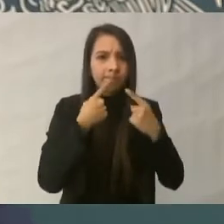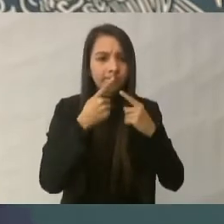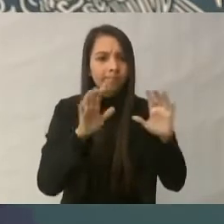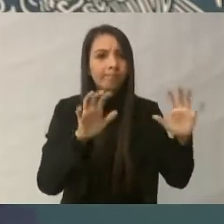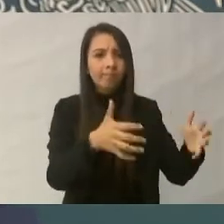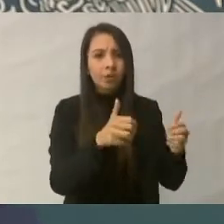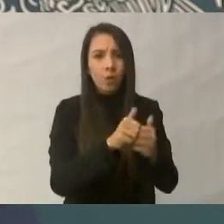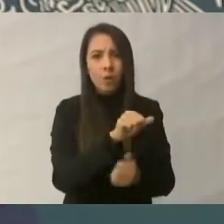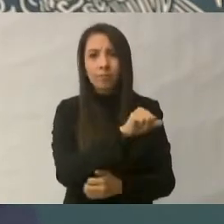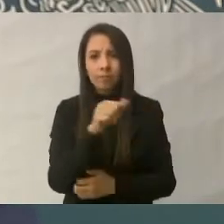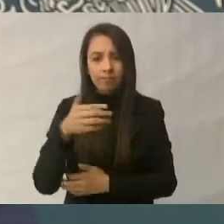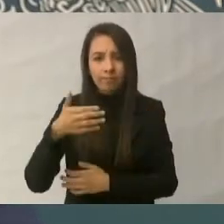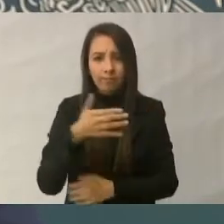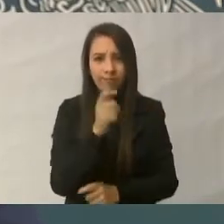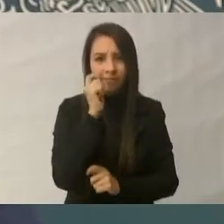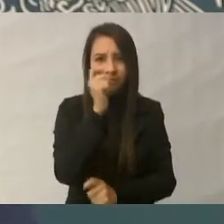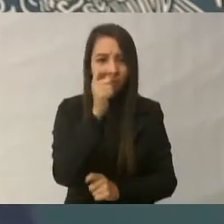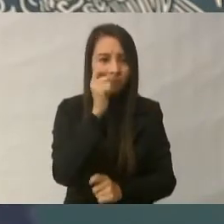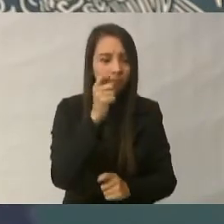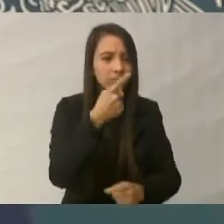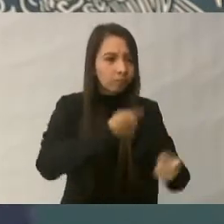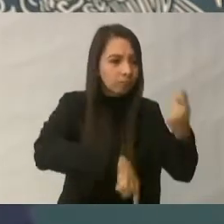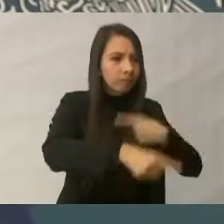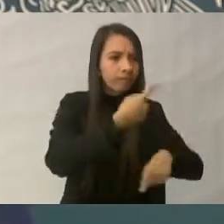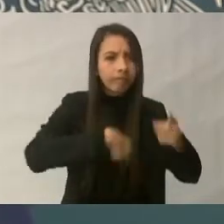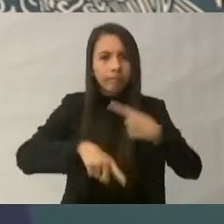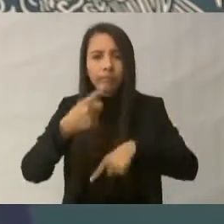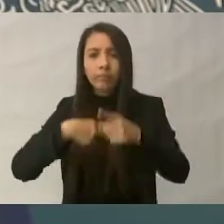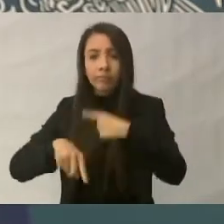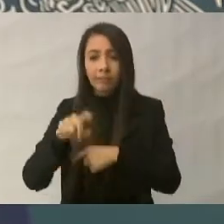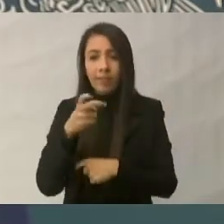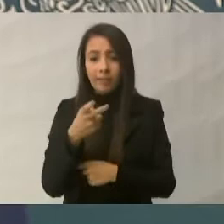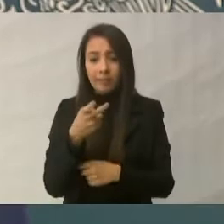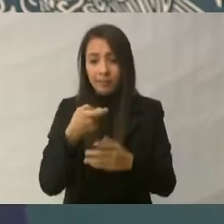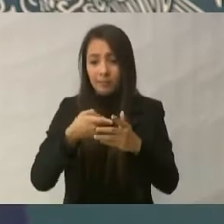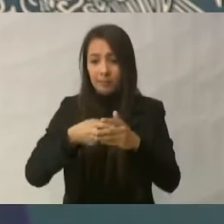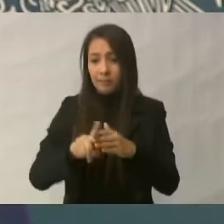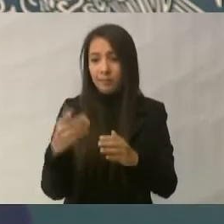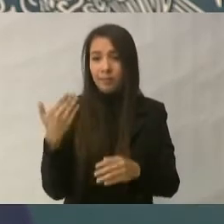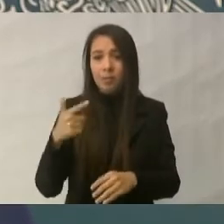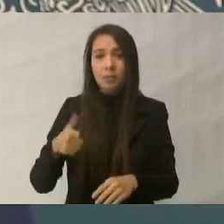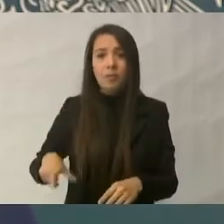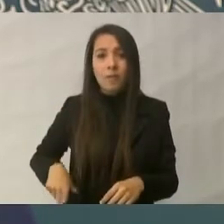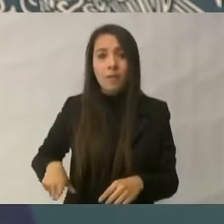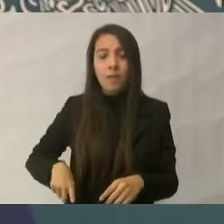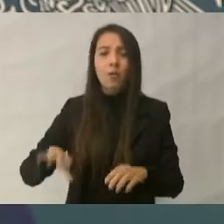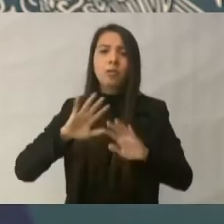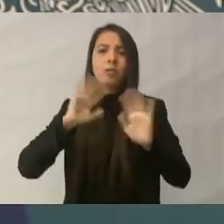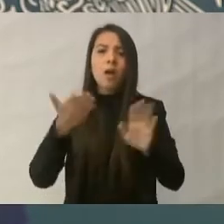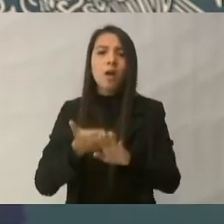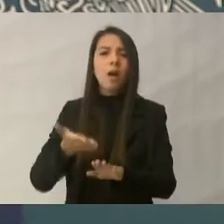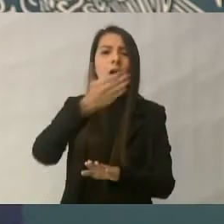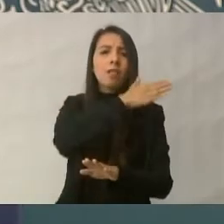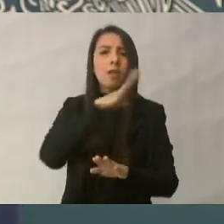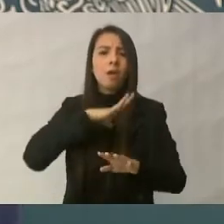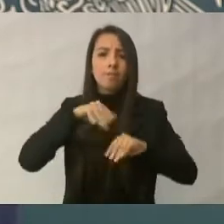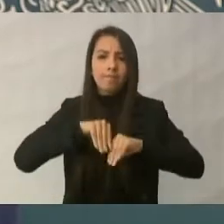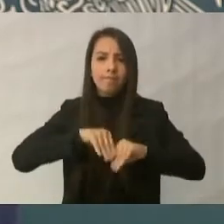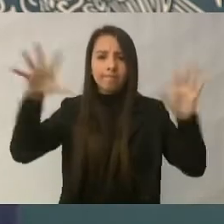buscando alternativas, considerando que, bueno, ya cuando inició esta administración, ya teníamos la declaratoria de emergencia por el lado de